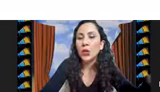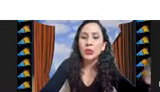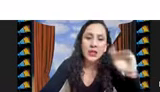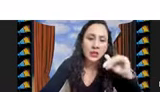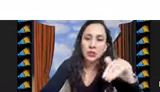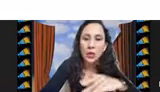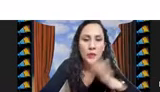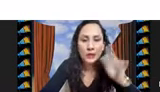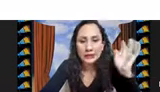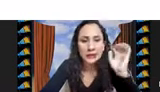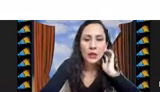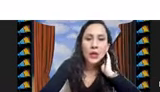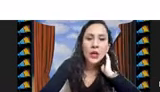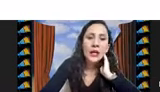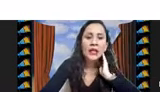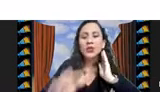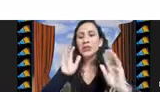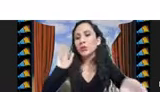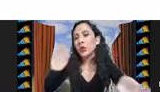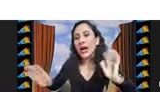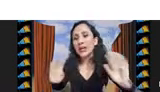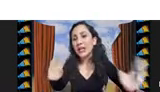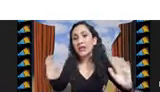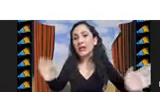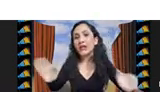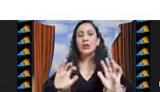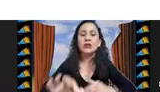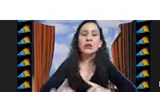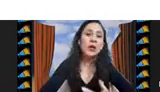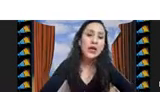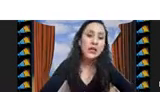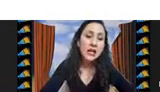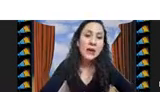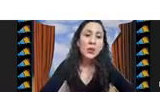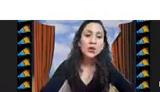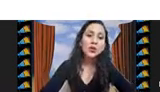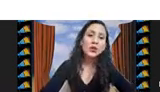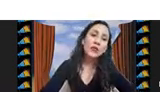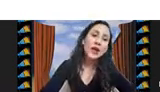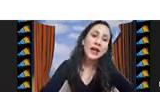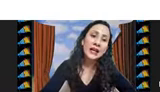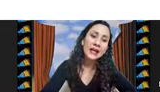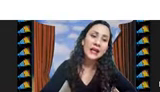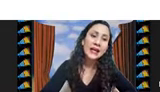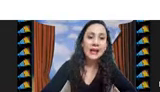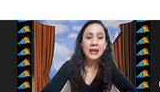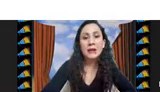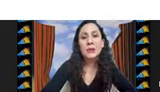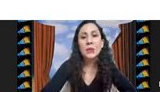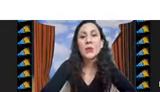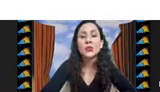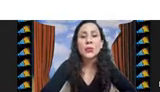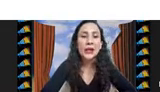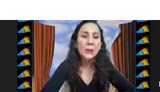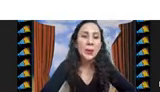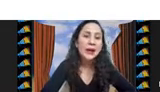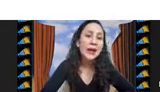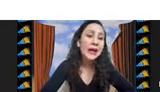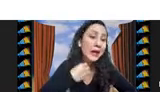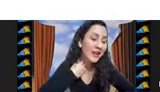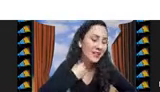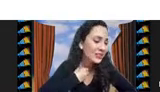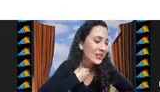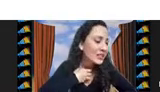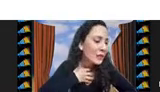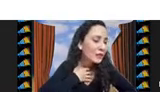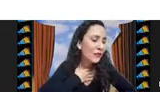estanqué tengo menos no porque si da y entonces bueno a grandes rasgos a lo que llegamos fue que vimos por ejemplo